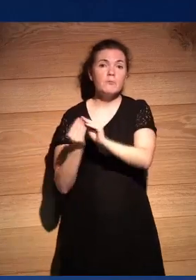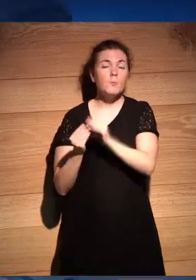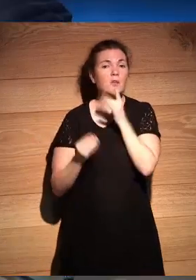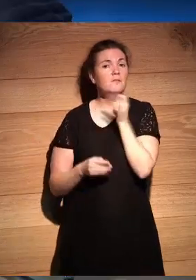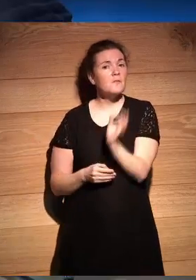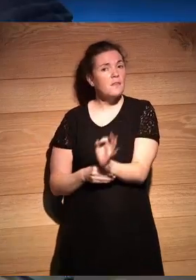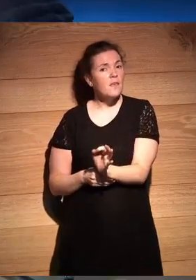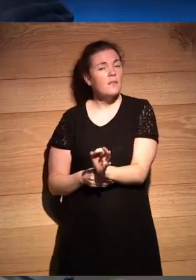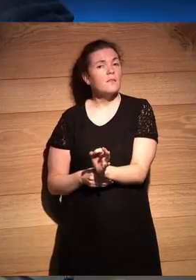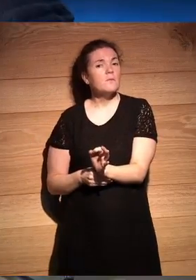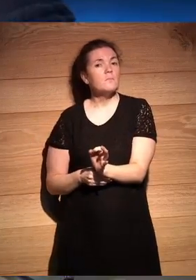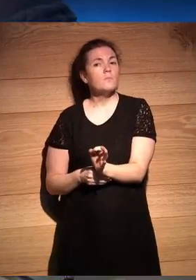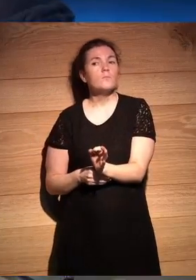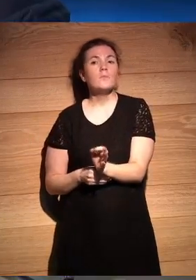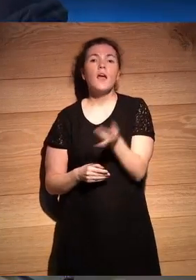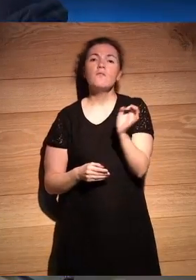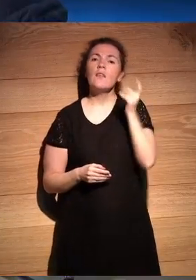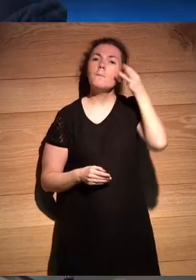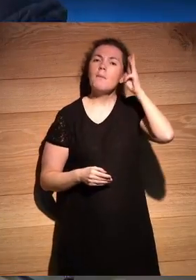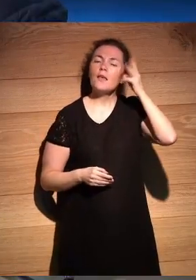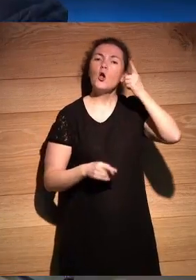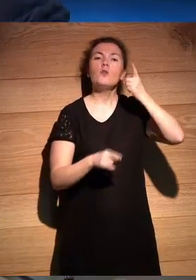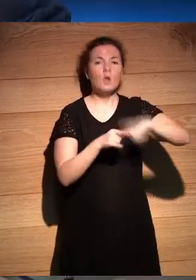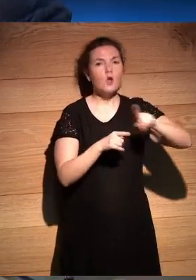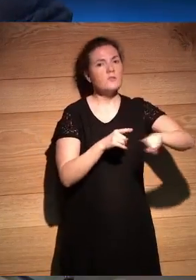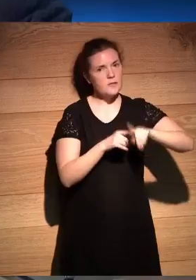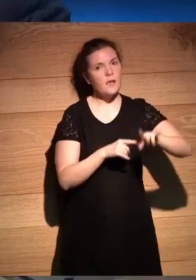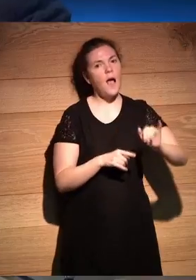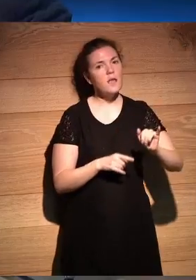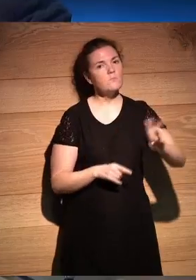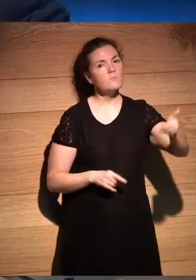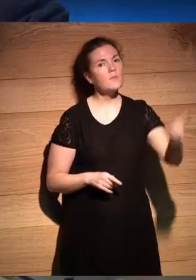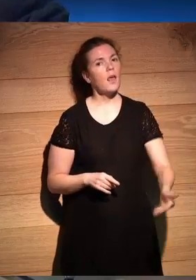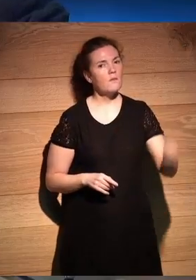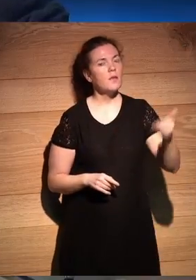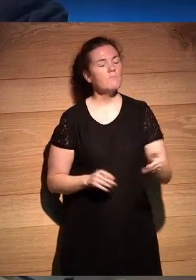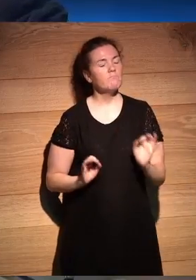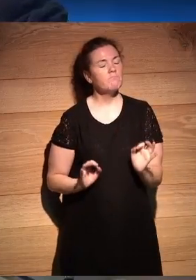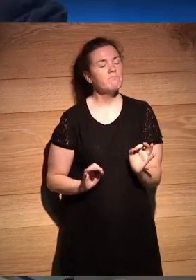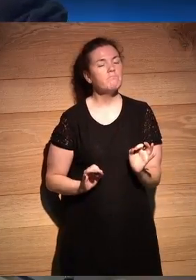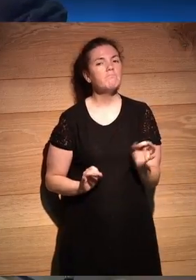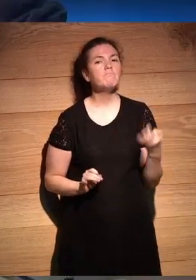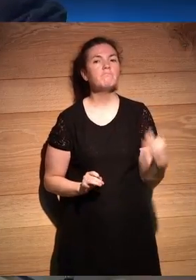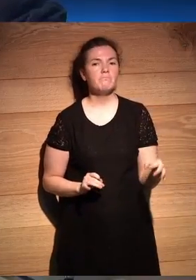verdad que cuando que realmente en México están pasando cosas gravísimas y